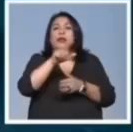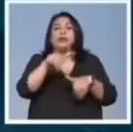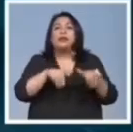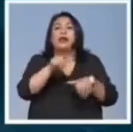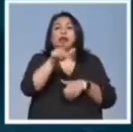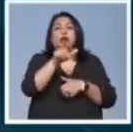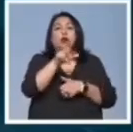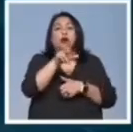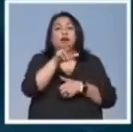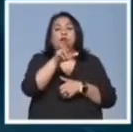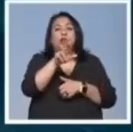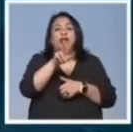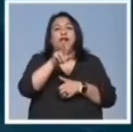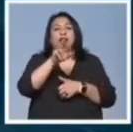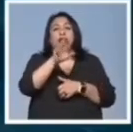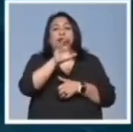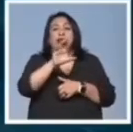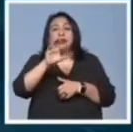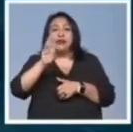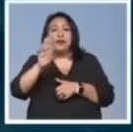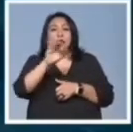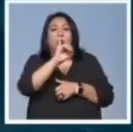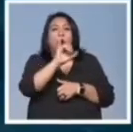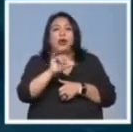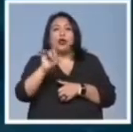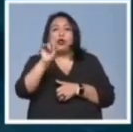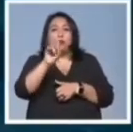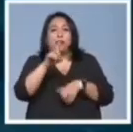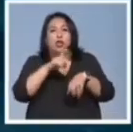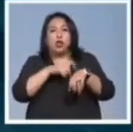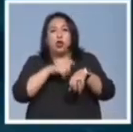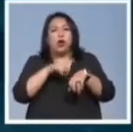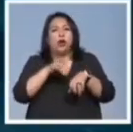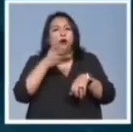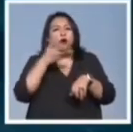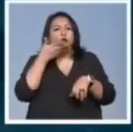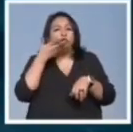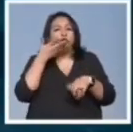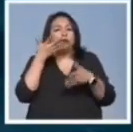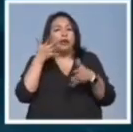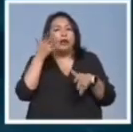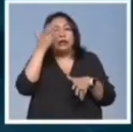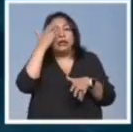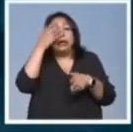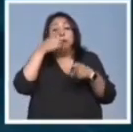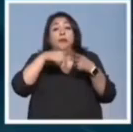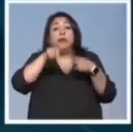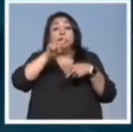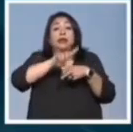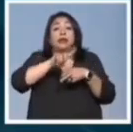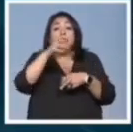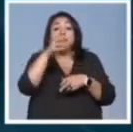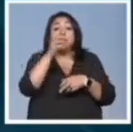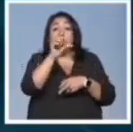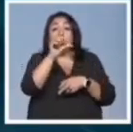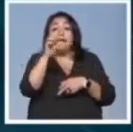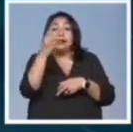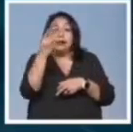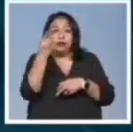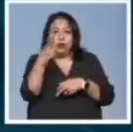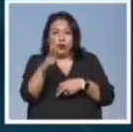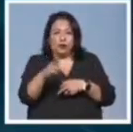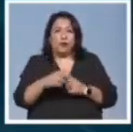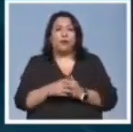Villarrutia, del Centro Cultural del Bosque, de jueves a domingo, en horarios habituales, a partir del 10 de octubre y hasta el 3 de